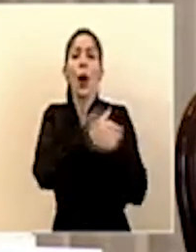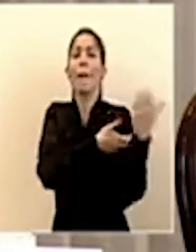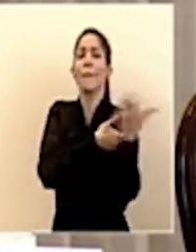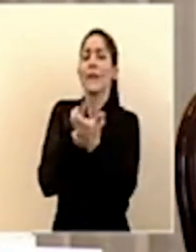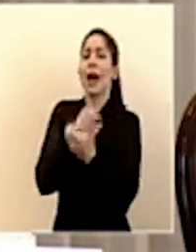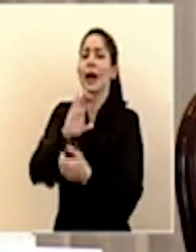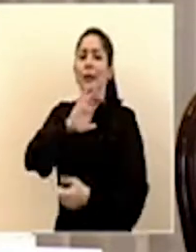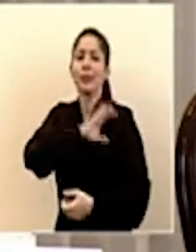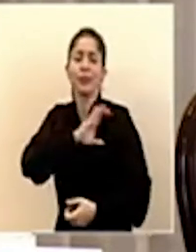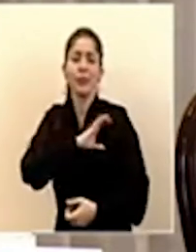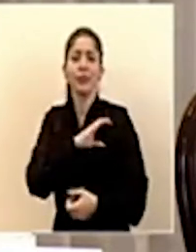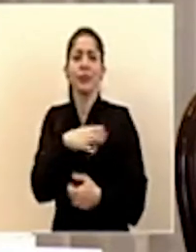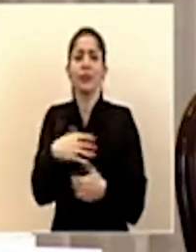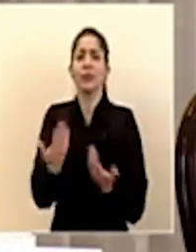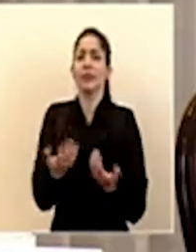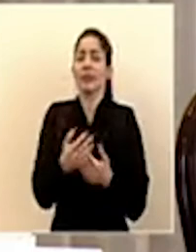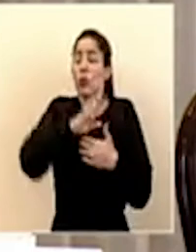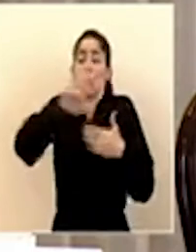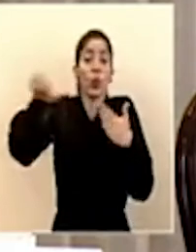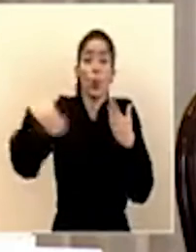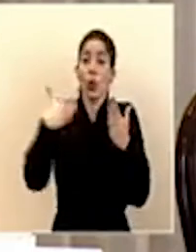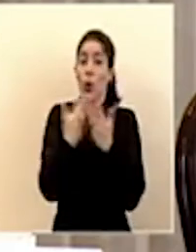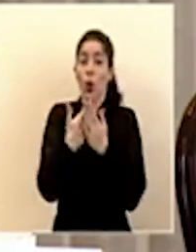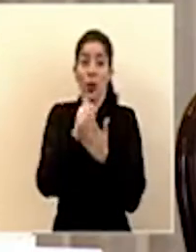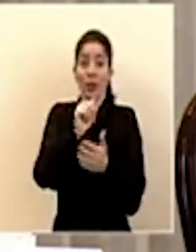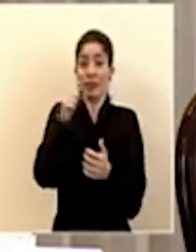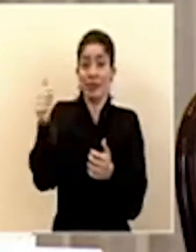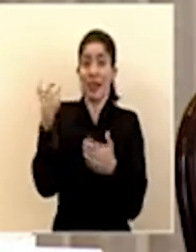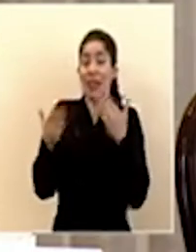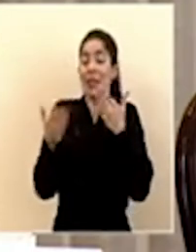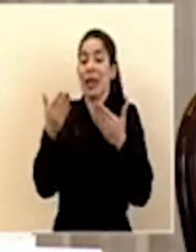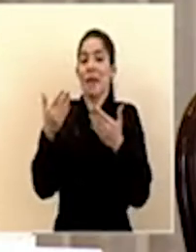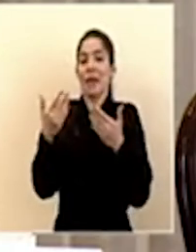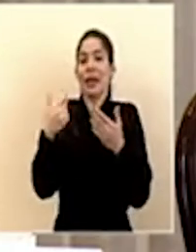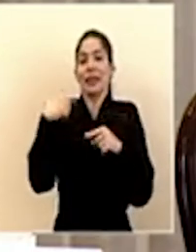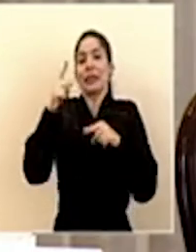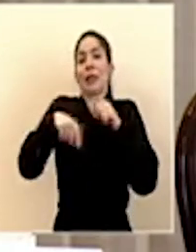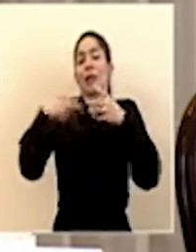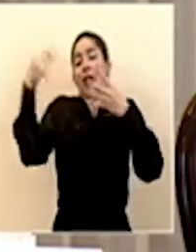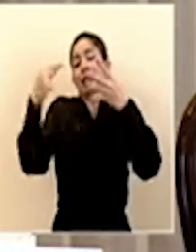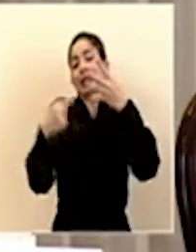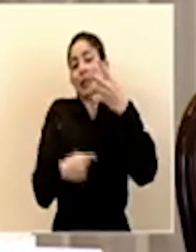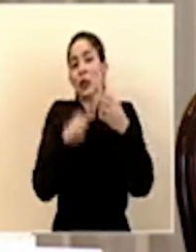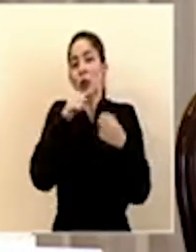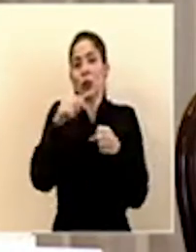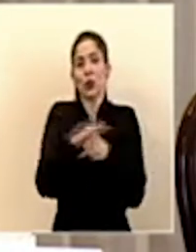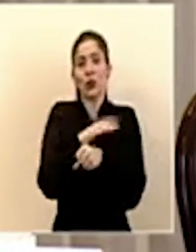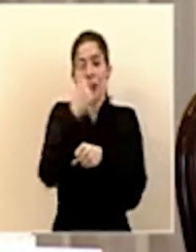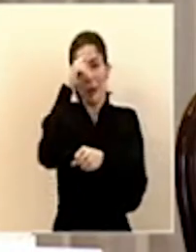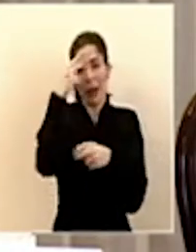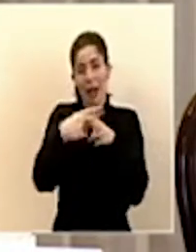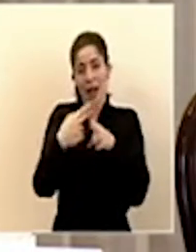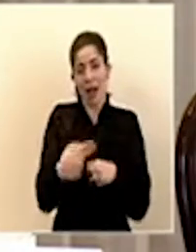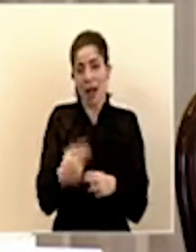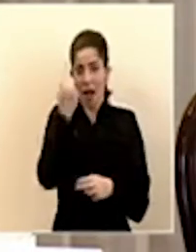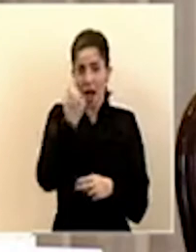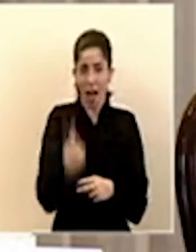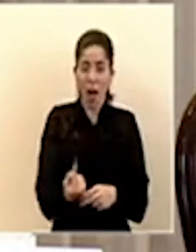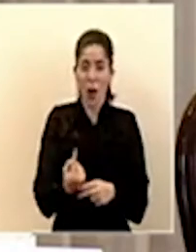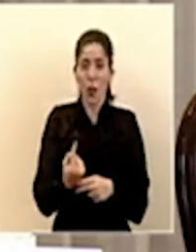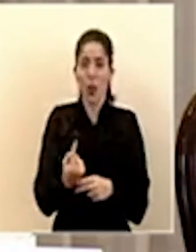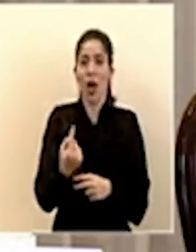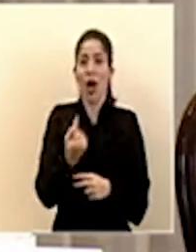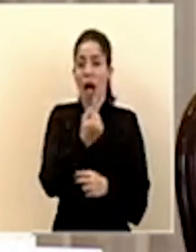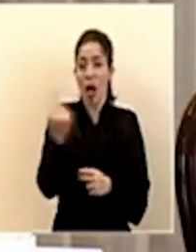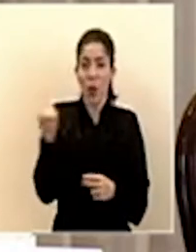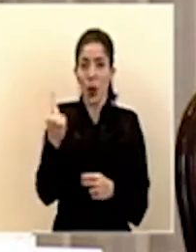fuerza pública todas las demás que tal vez no alcanzamos aquí tiempo para mencionarlas cada una pero